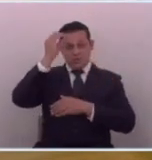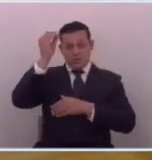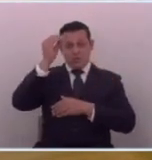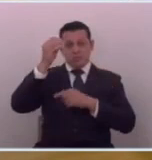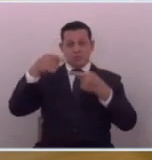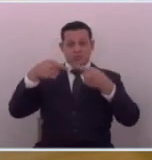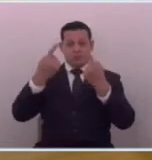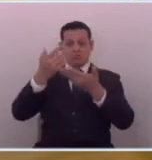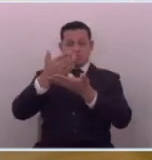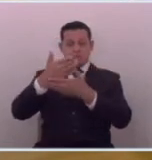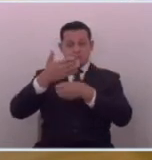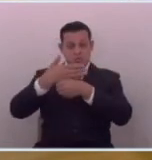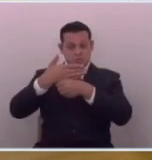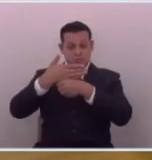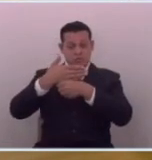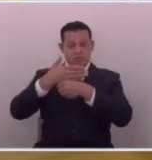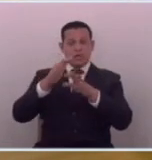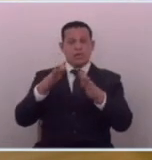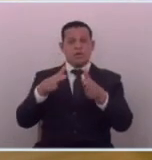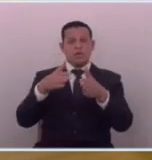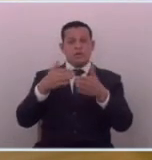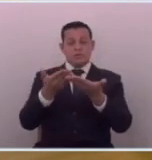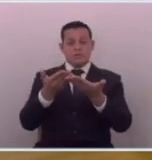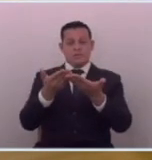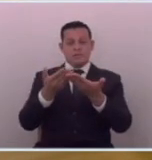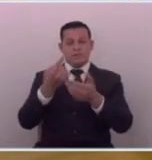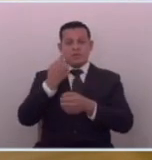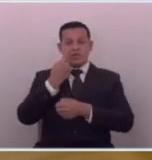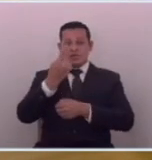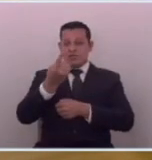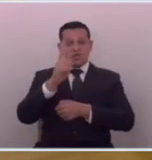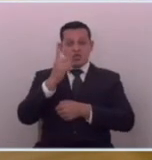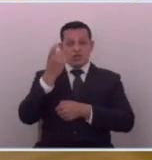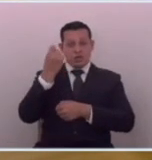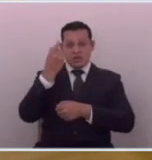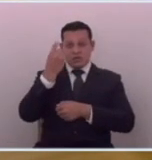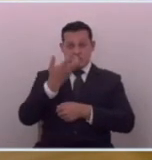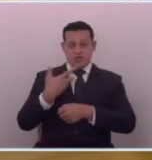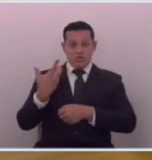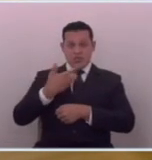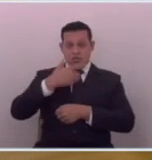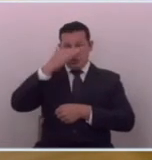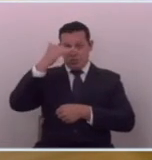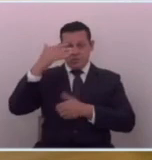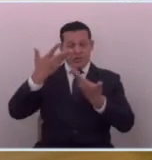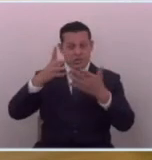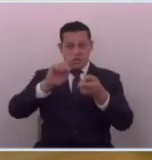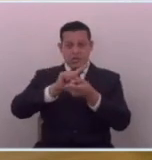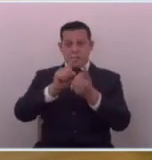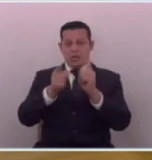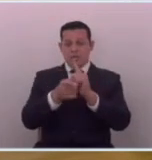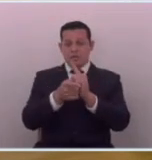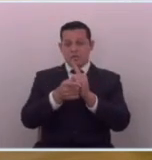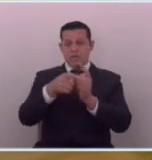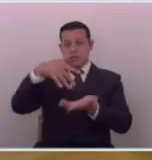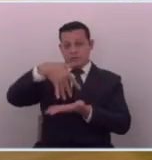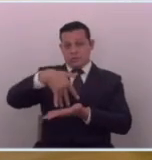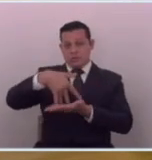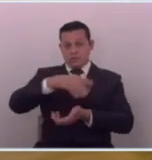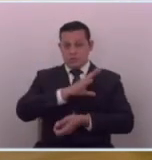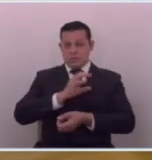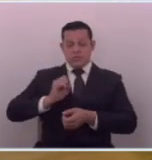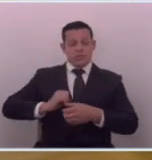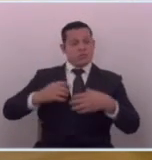de la oposición en las que se nota que no han entendido que nuestro país está cambiando y que la población